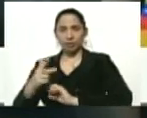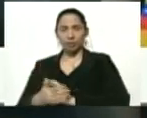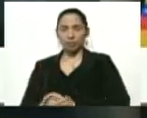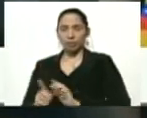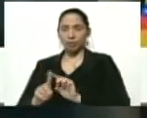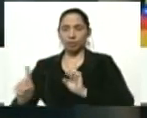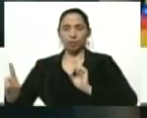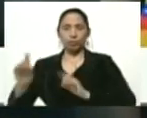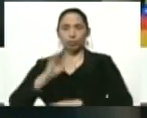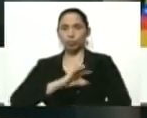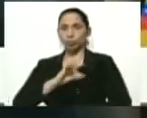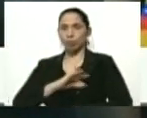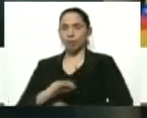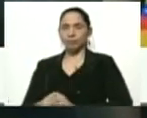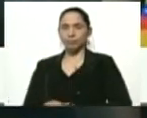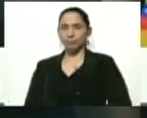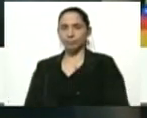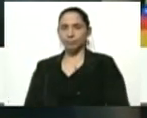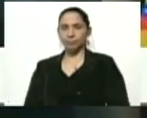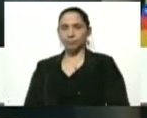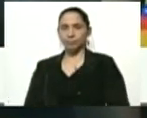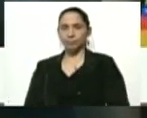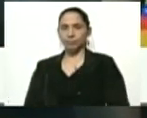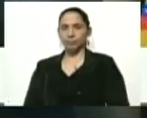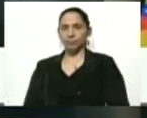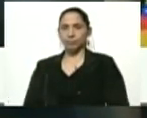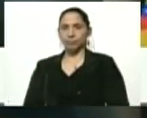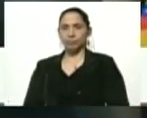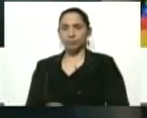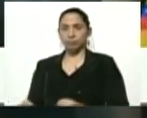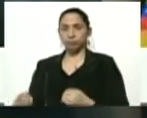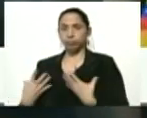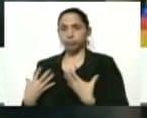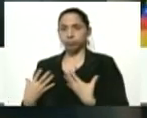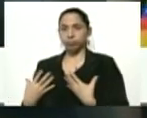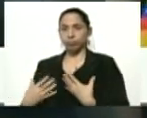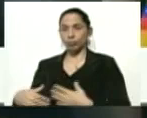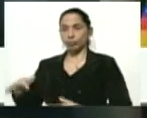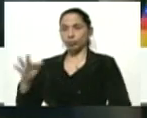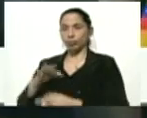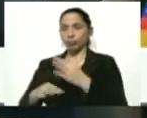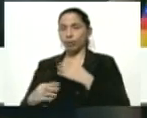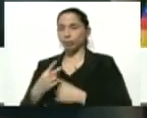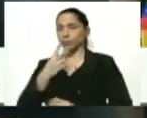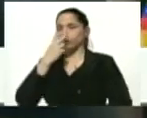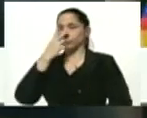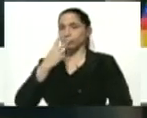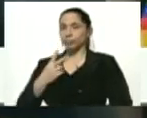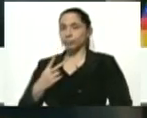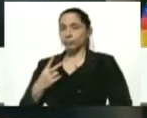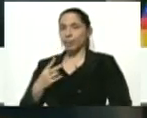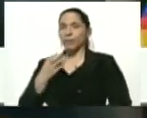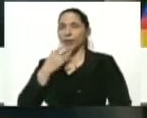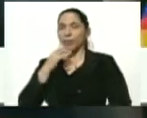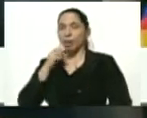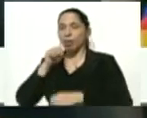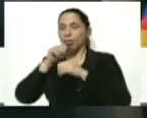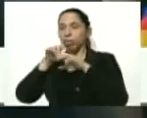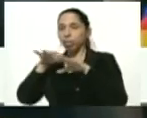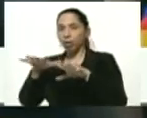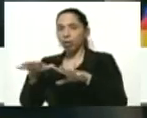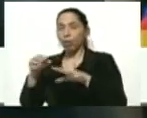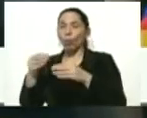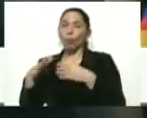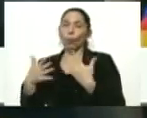el distanciamiento social. Este virus se contagia por la vía respiratoria, por esas goticas que emanamos cuando